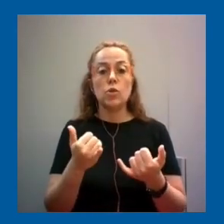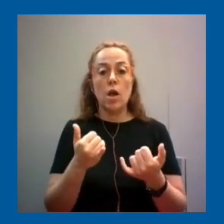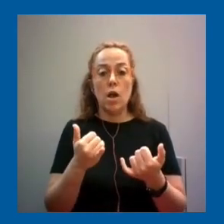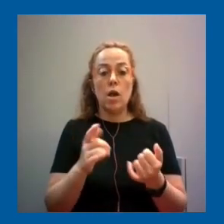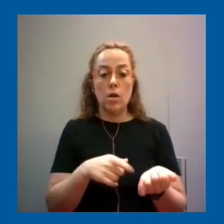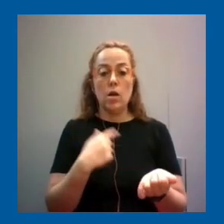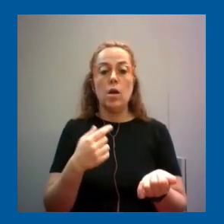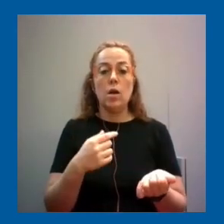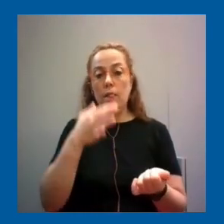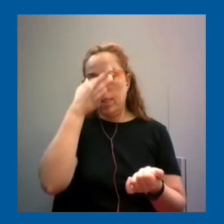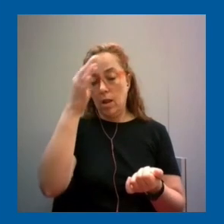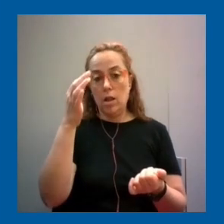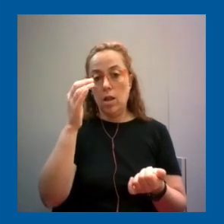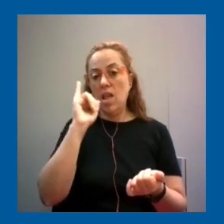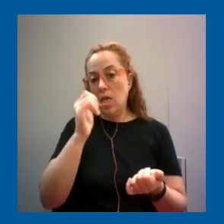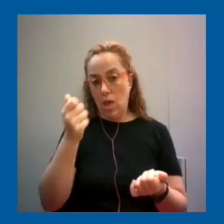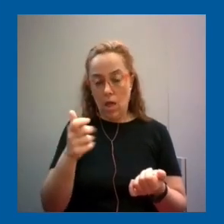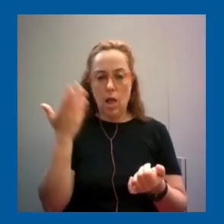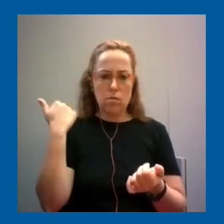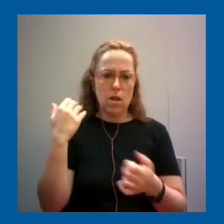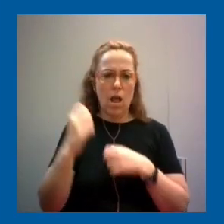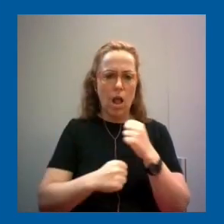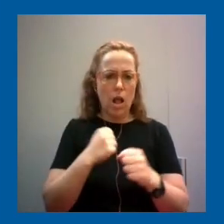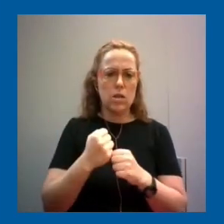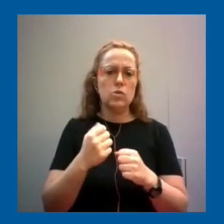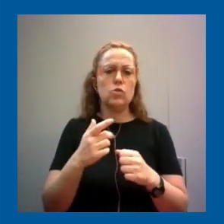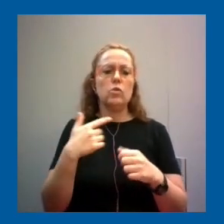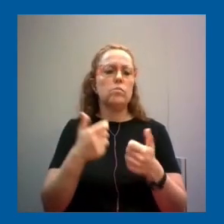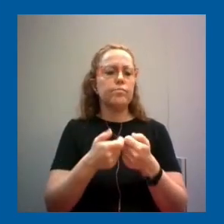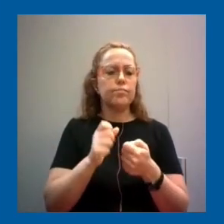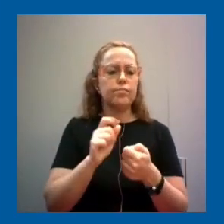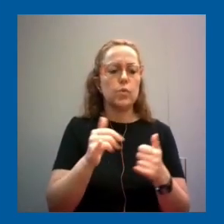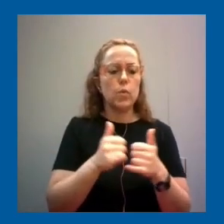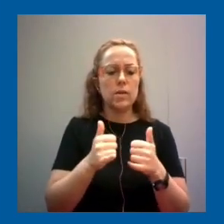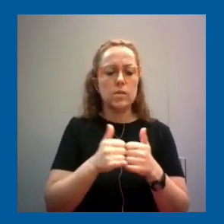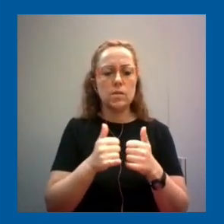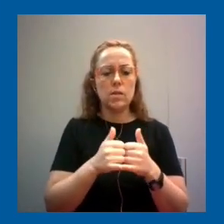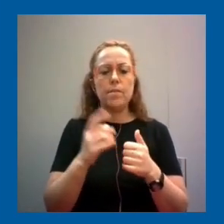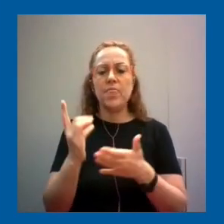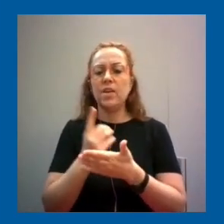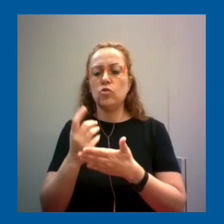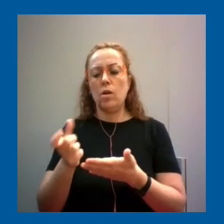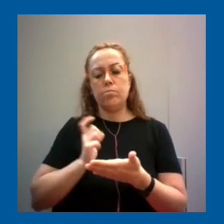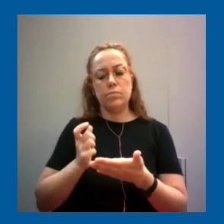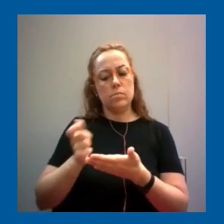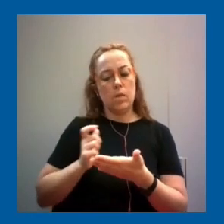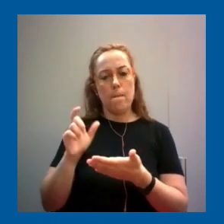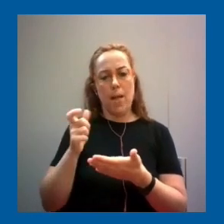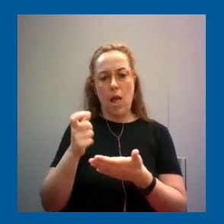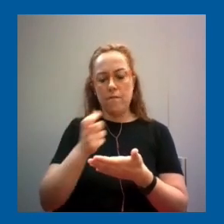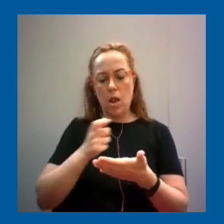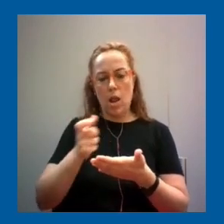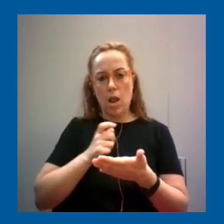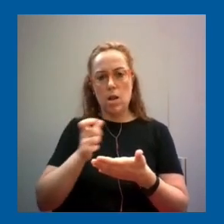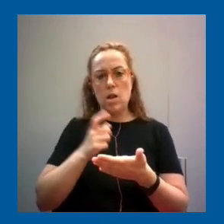muchos años, cuando escribimos cualquier mensaje por WhatsApp, el mismo diccionario nos va sugeriendo palabras y nos va llevando por